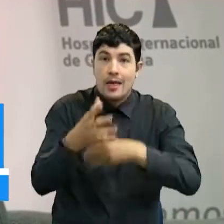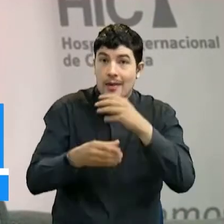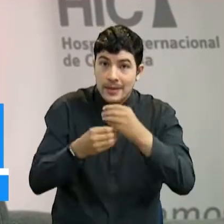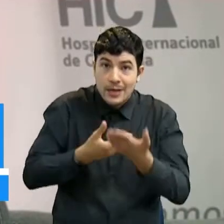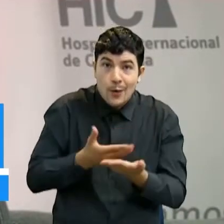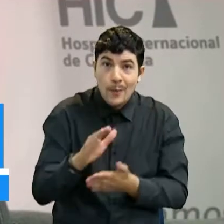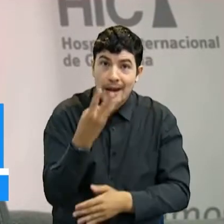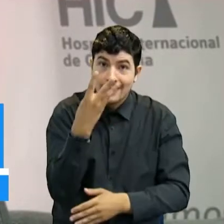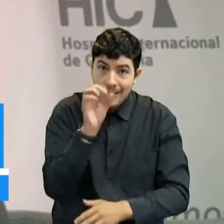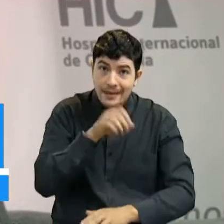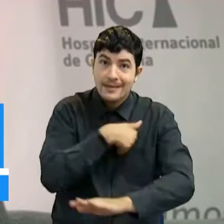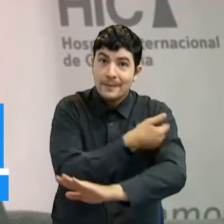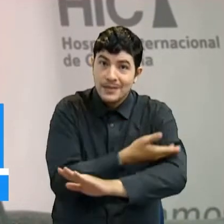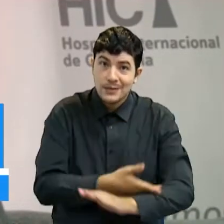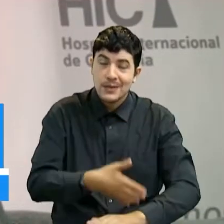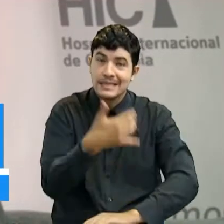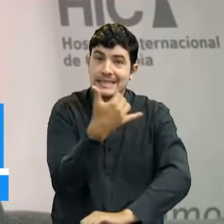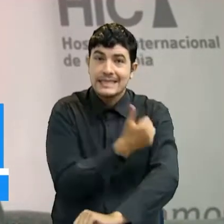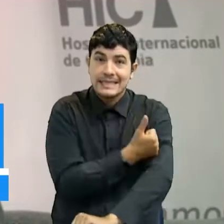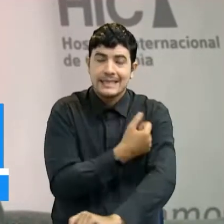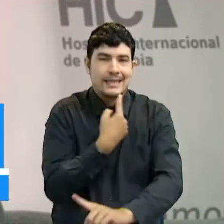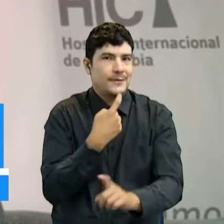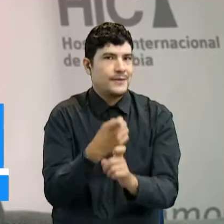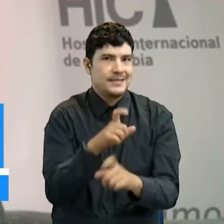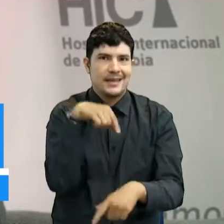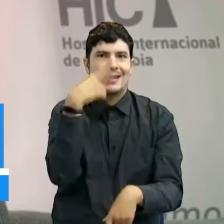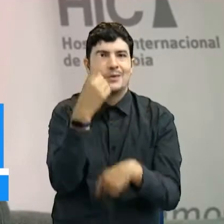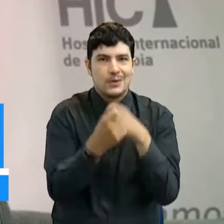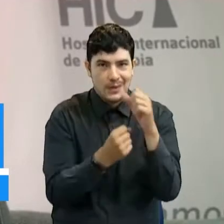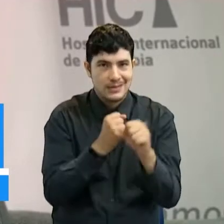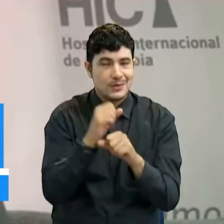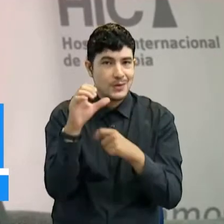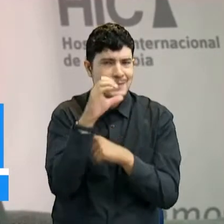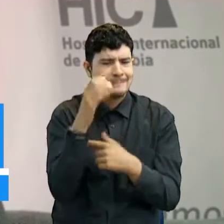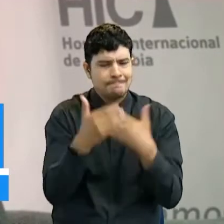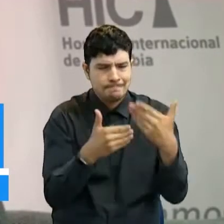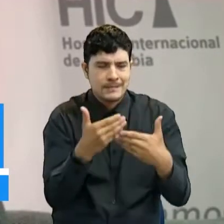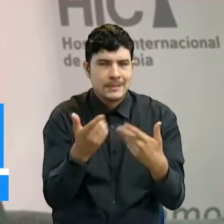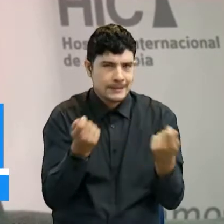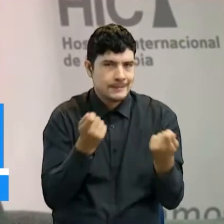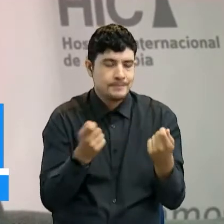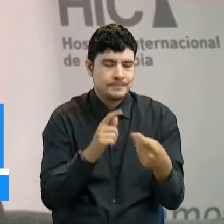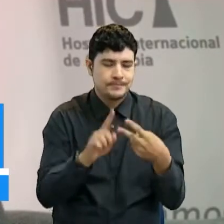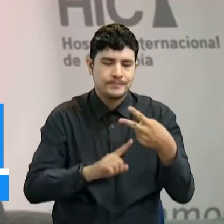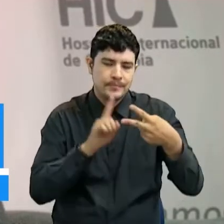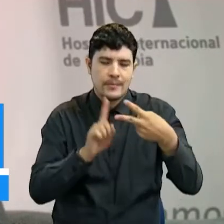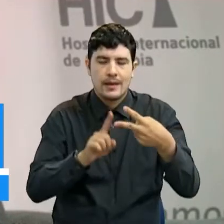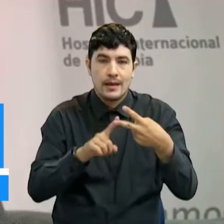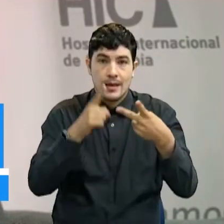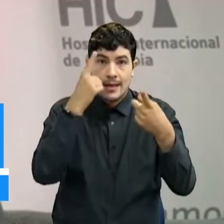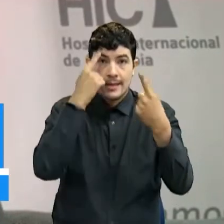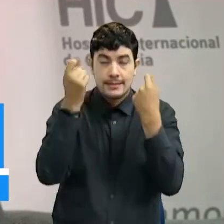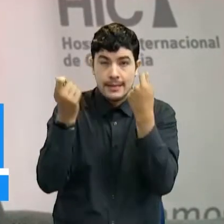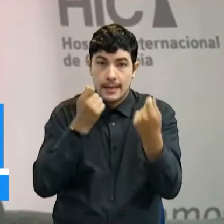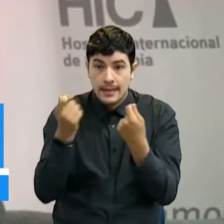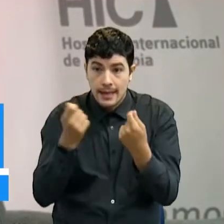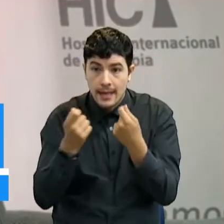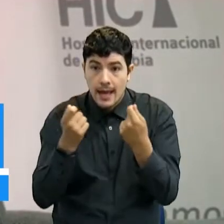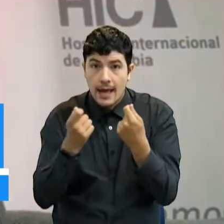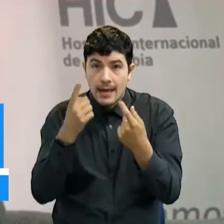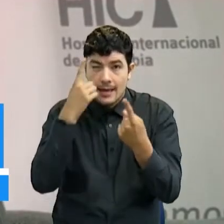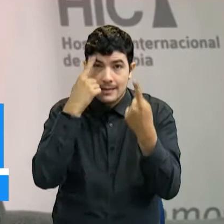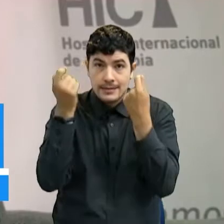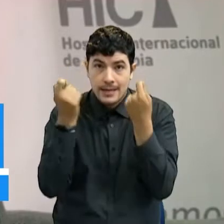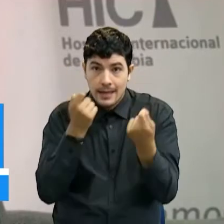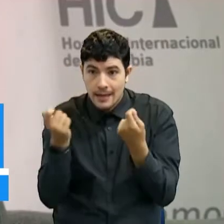vacunas va a ser muy difícil en el próximo año. Y segundo, el esquema o la estrategia para vacunar 30